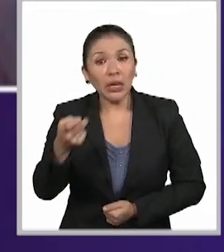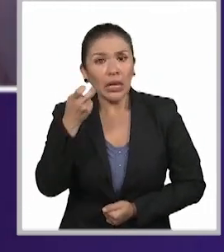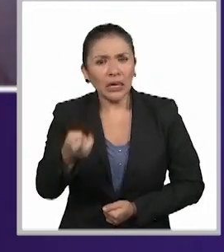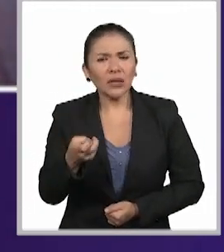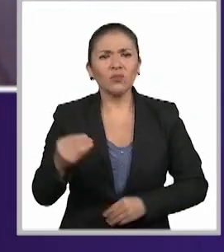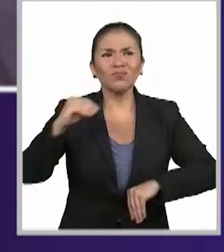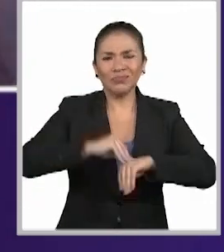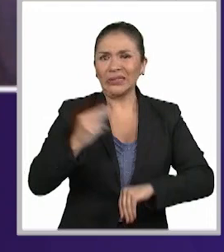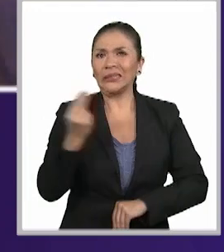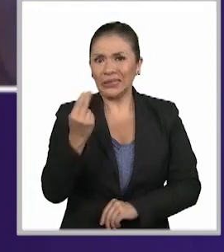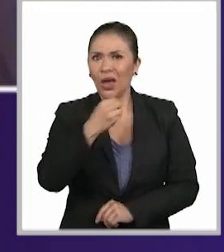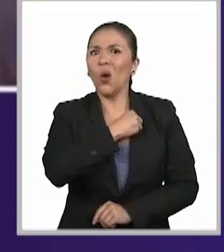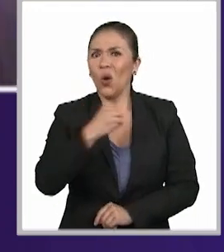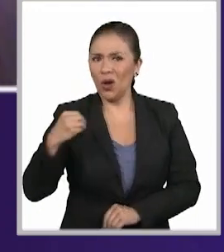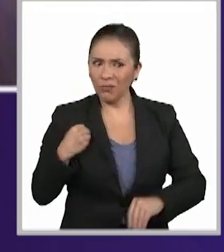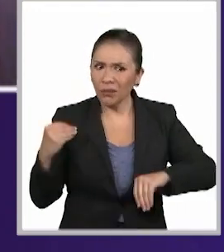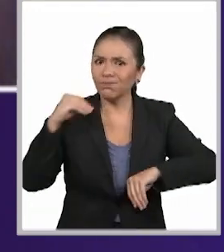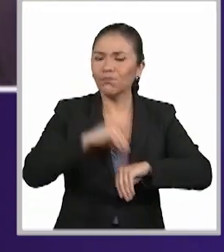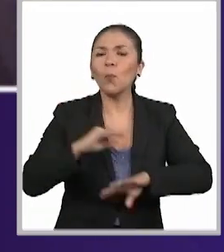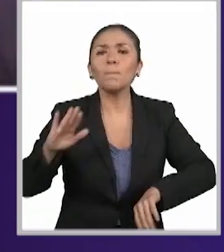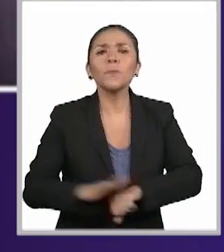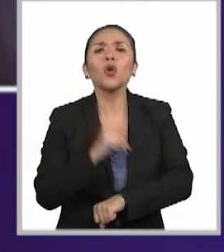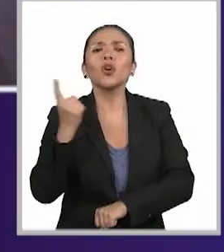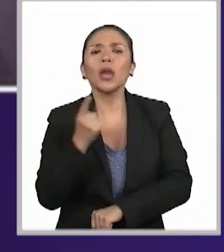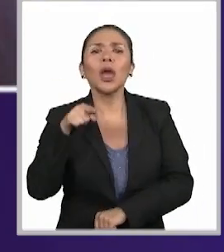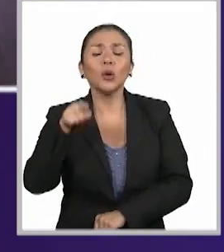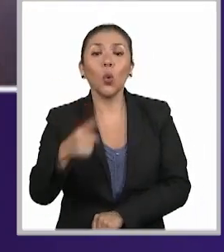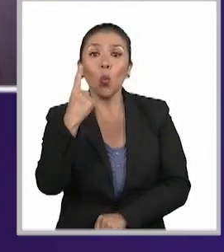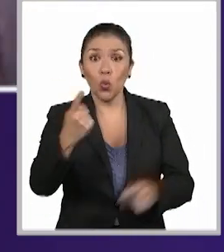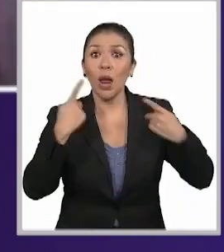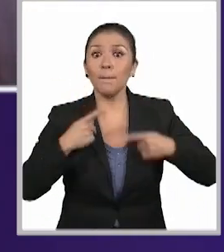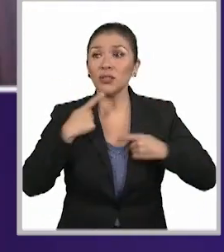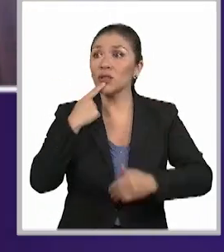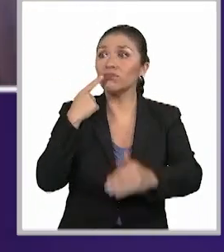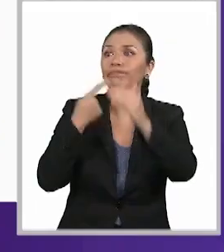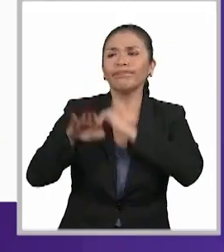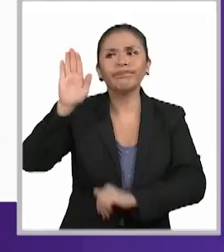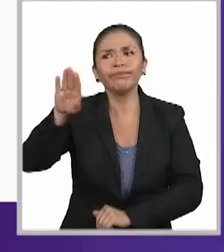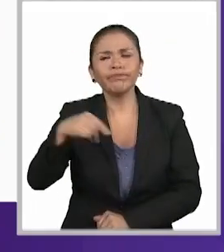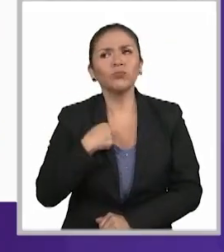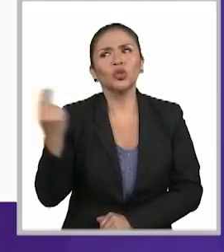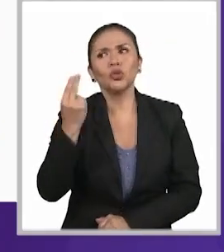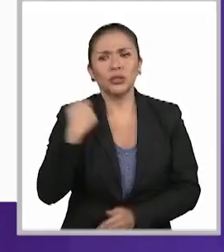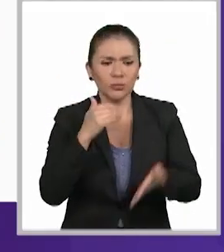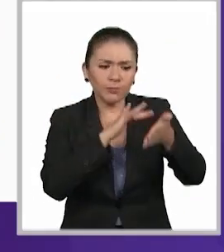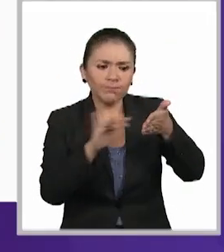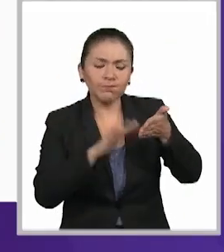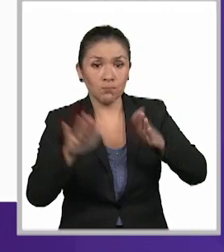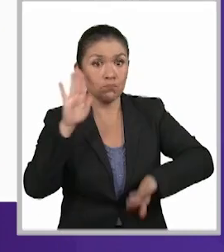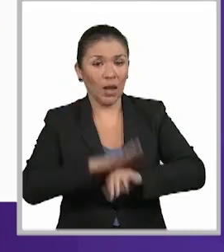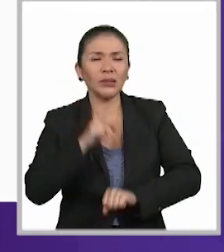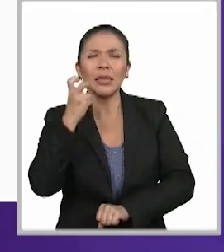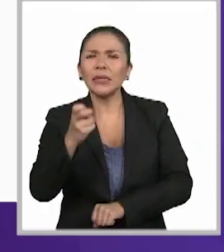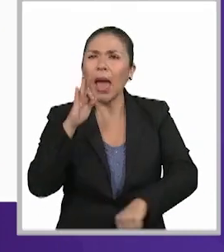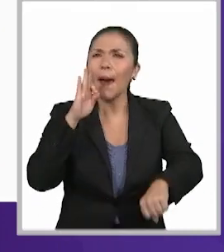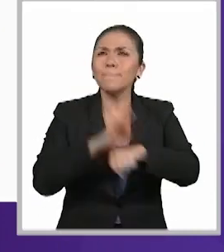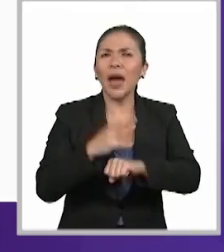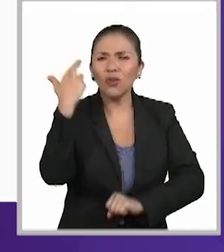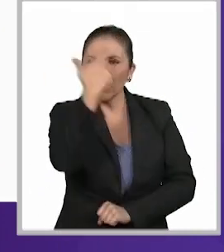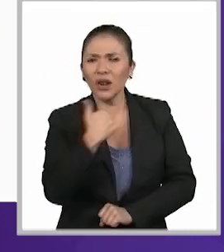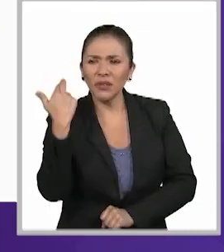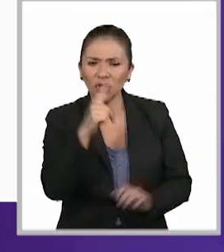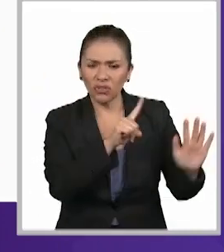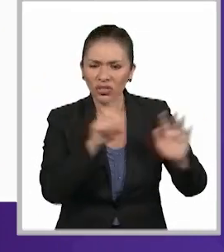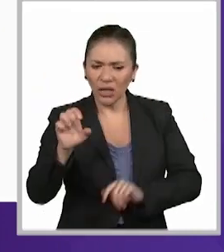esta necesidad o obligación por petición expresa de un quejoso. En el Amparo en